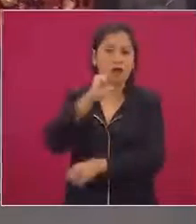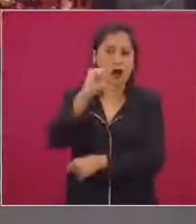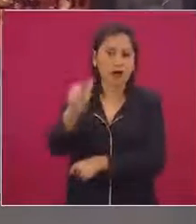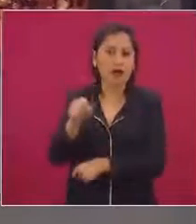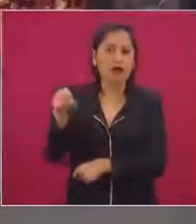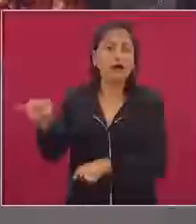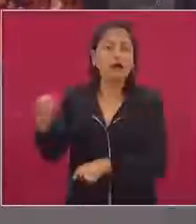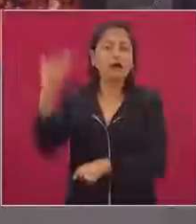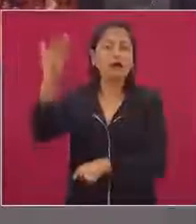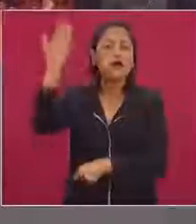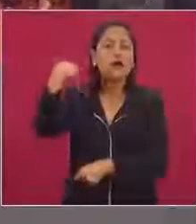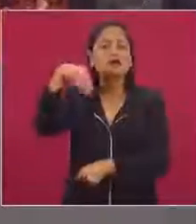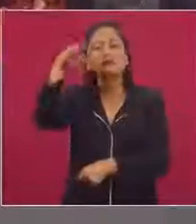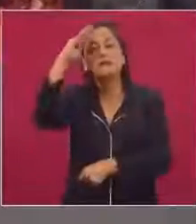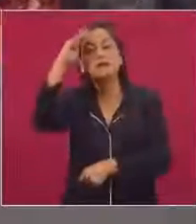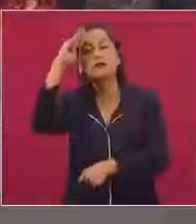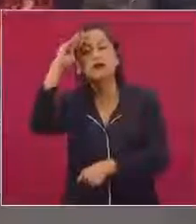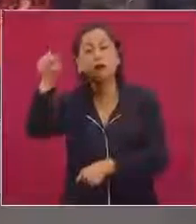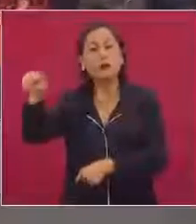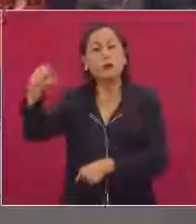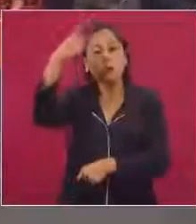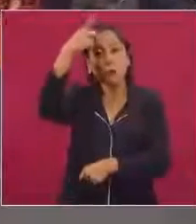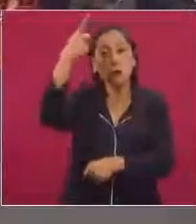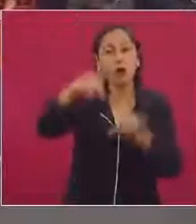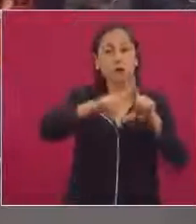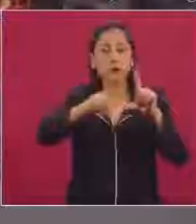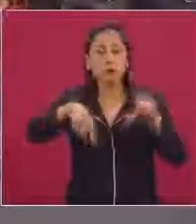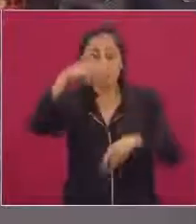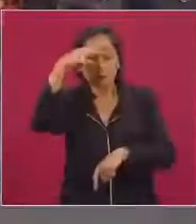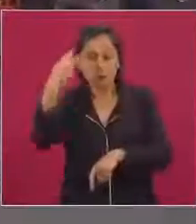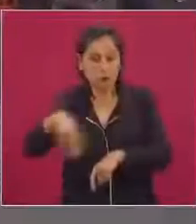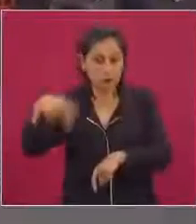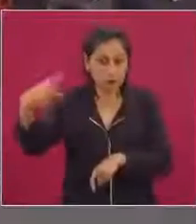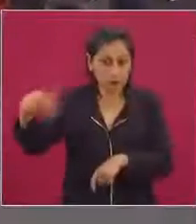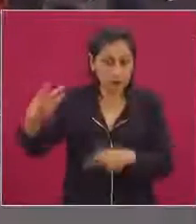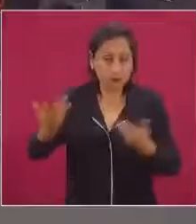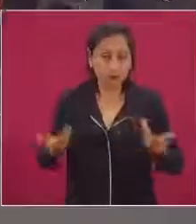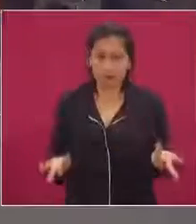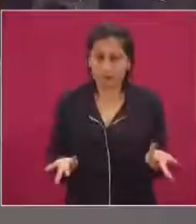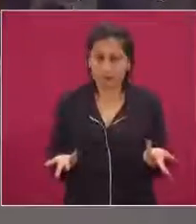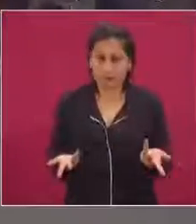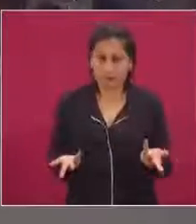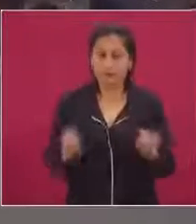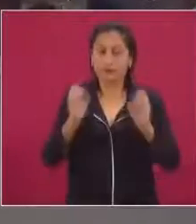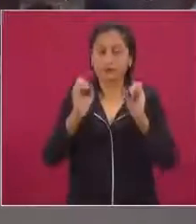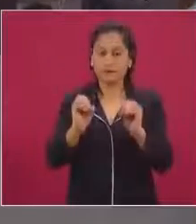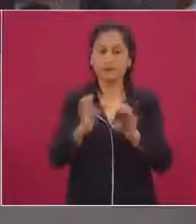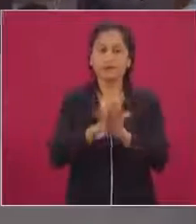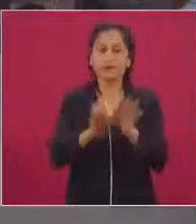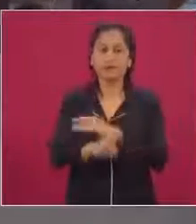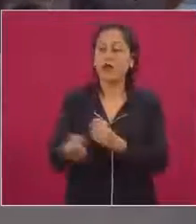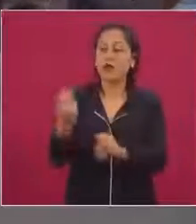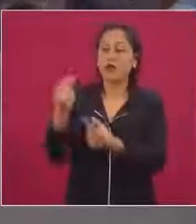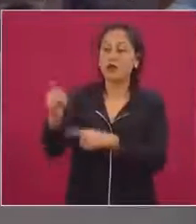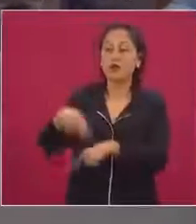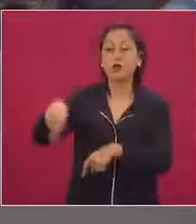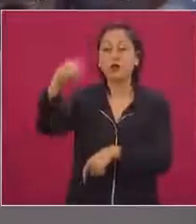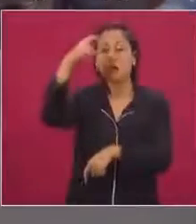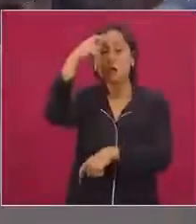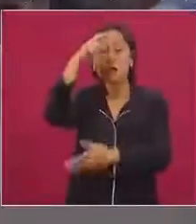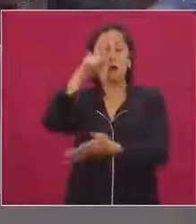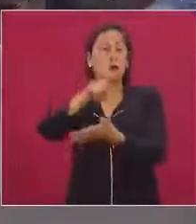a los intelectuales orgánicos, que eran bien